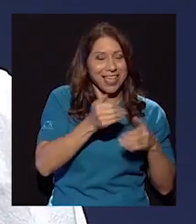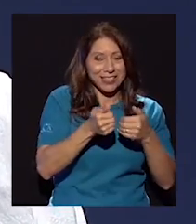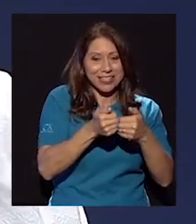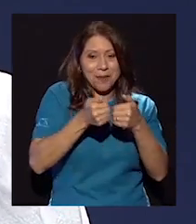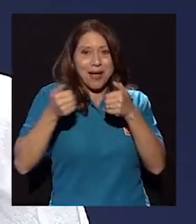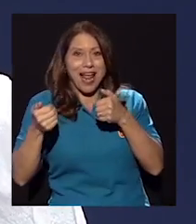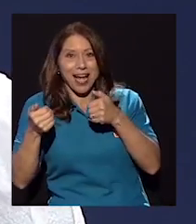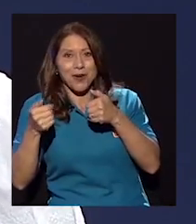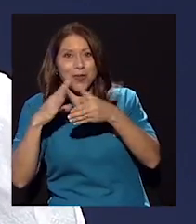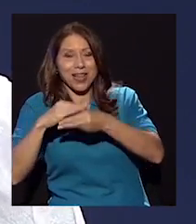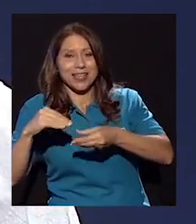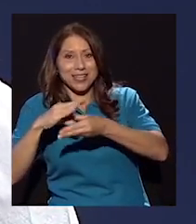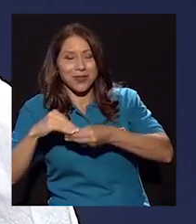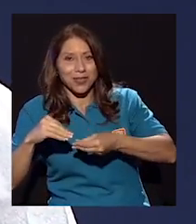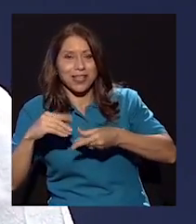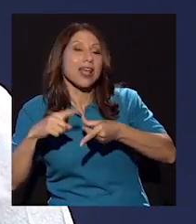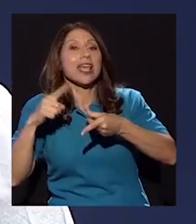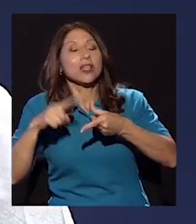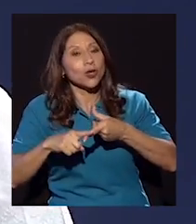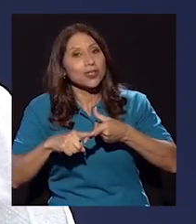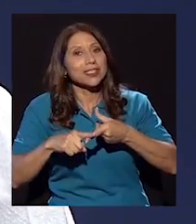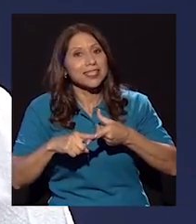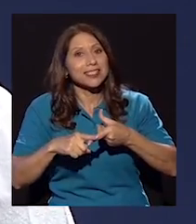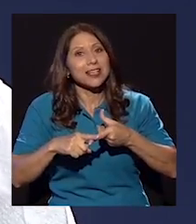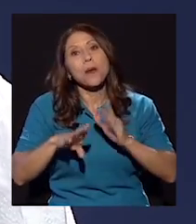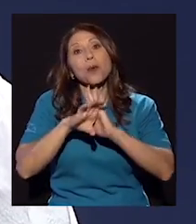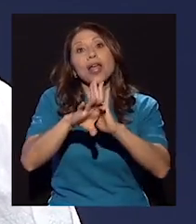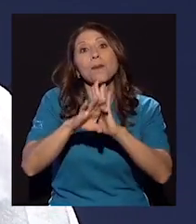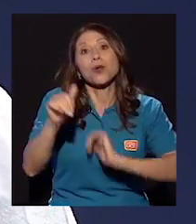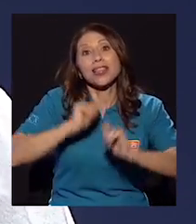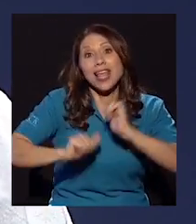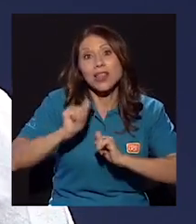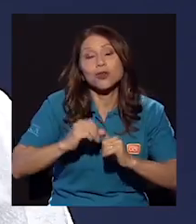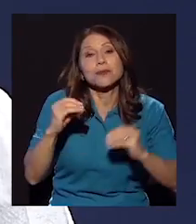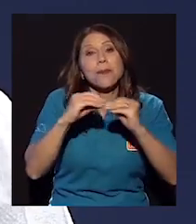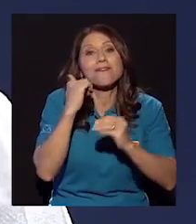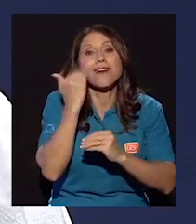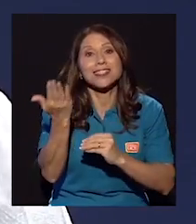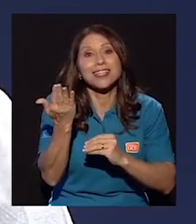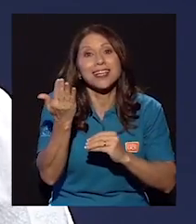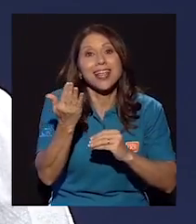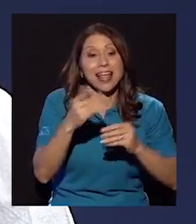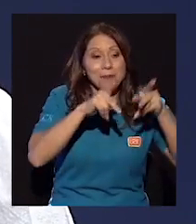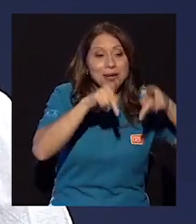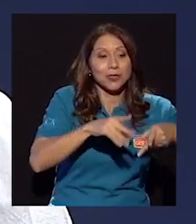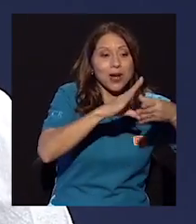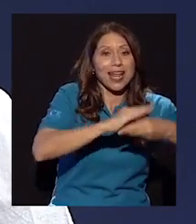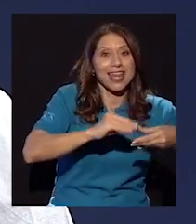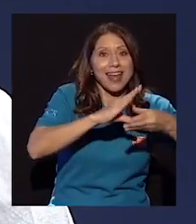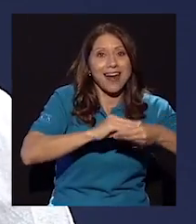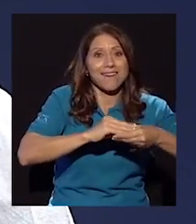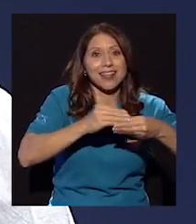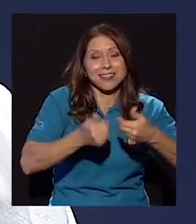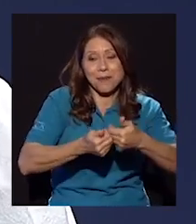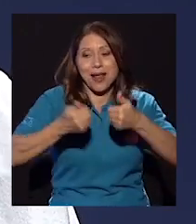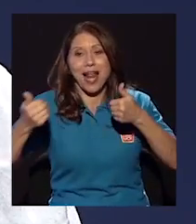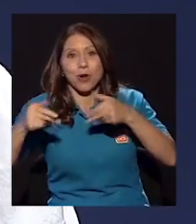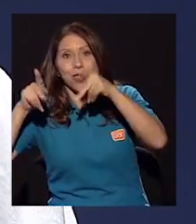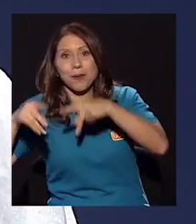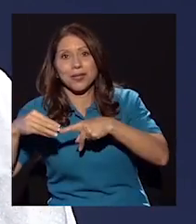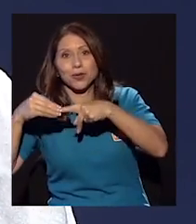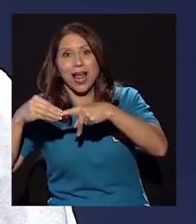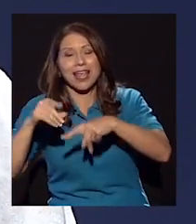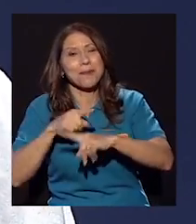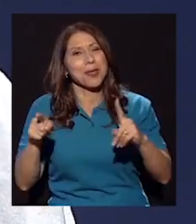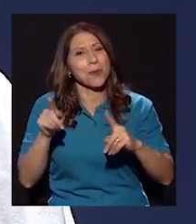En literatura es más fácil ver la idea de separar el narrador del personaje, pero en música es una relación más íntima. Al